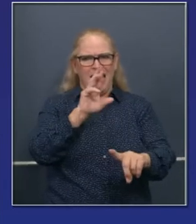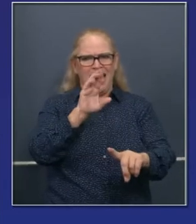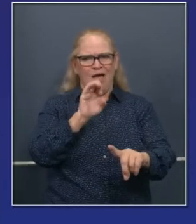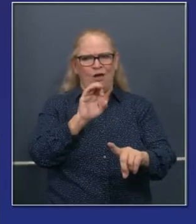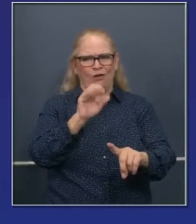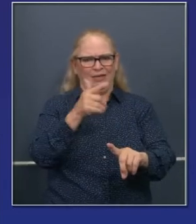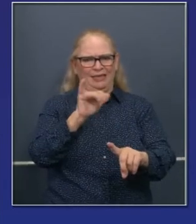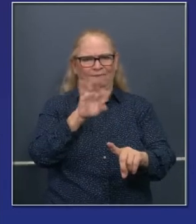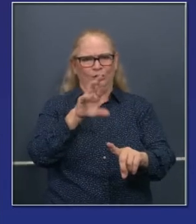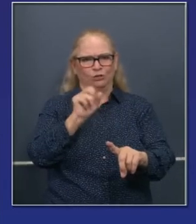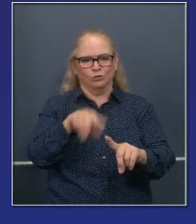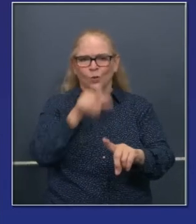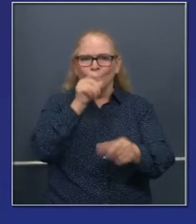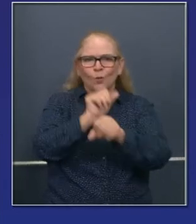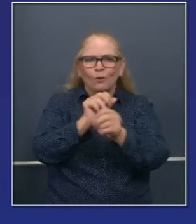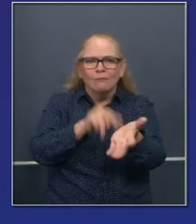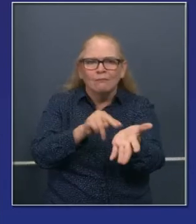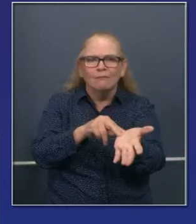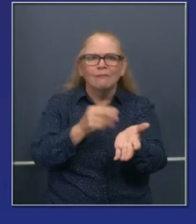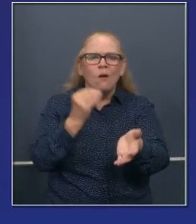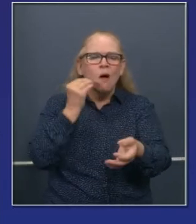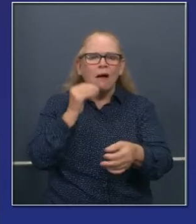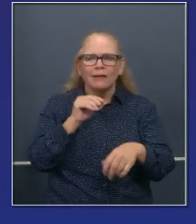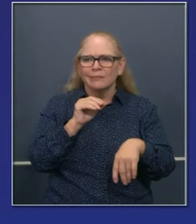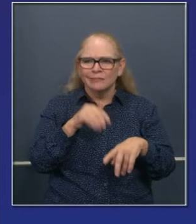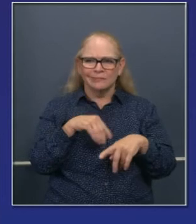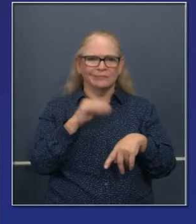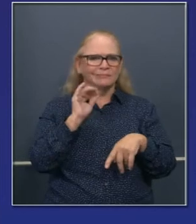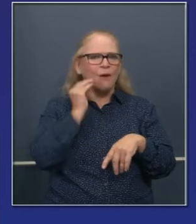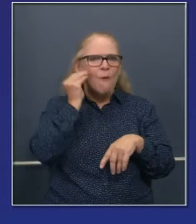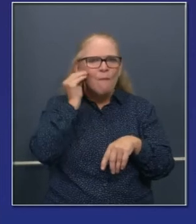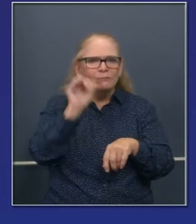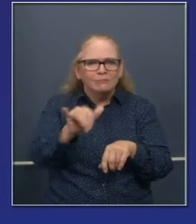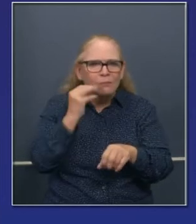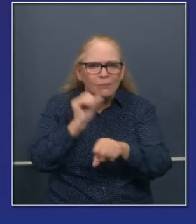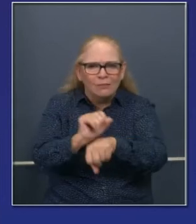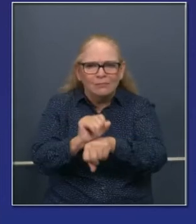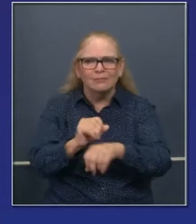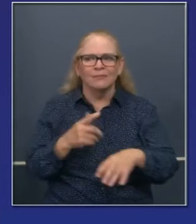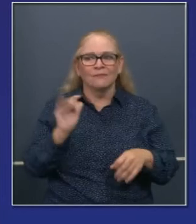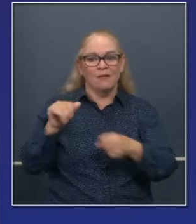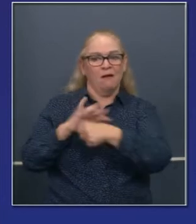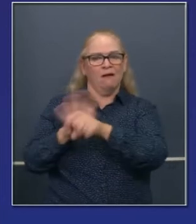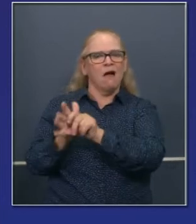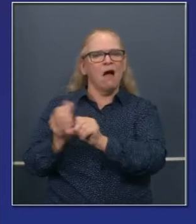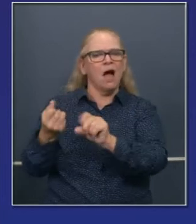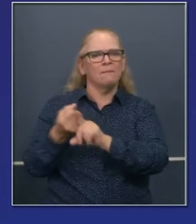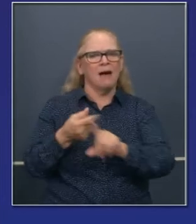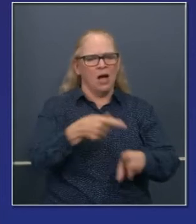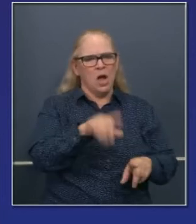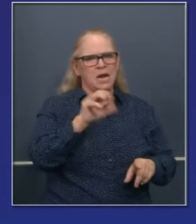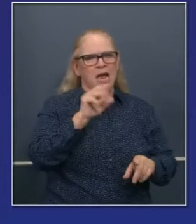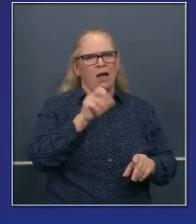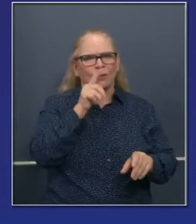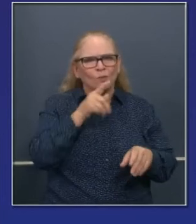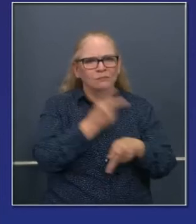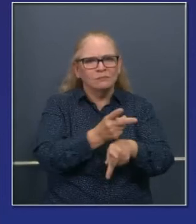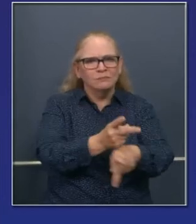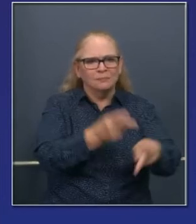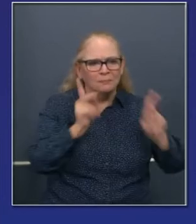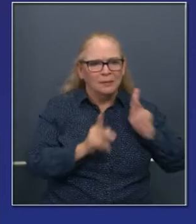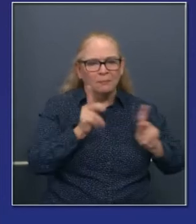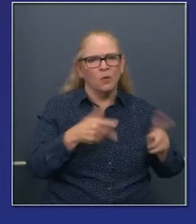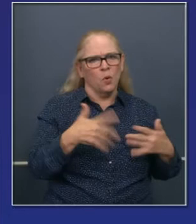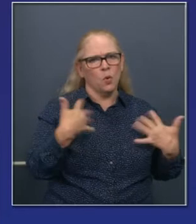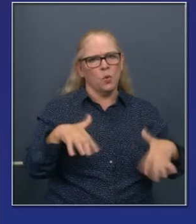que dan cuidados médicos y personales. Todos estos trabajadores esenciales y rescatistas, esto ha impactado